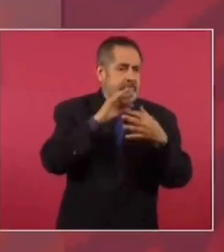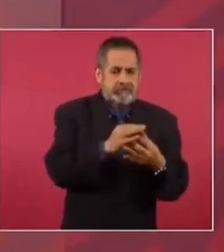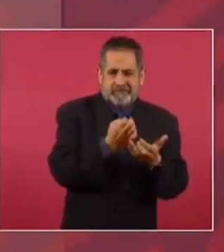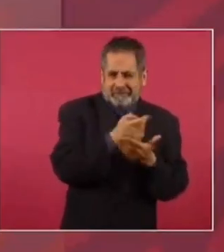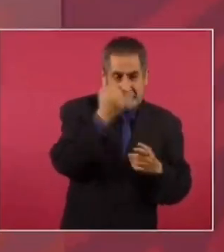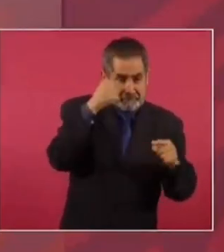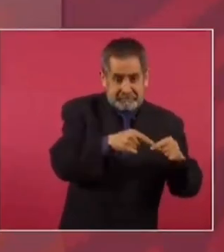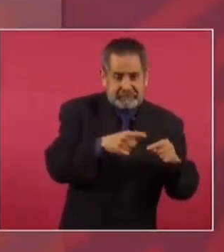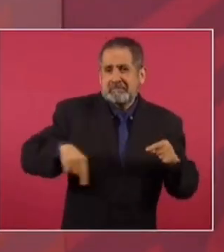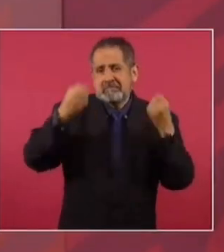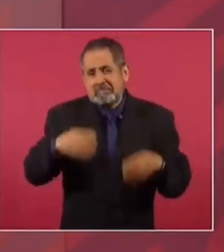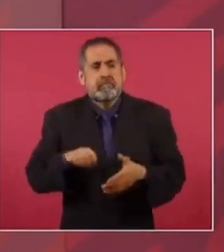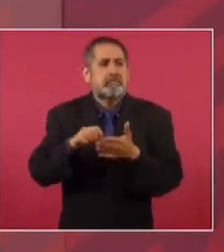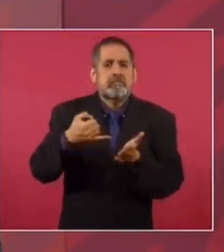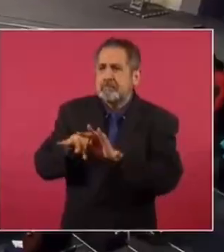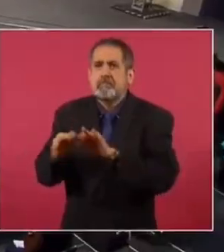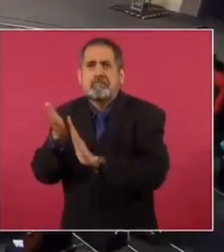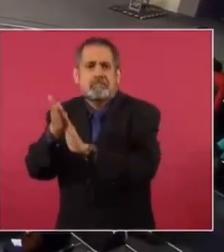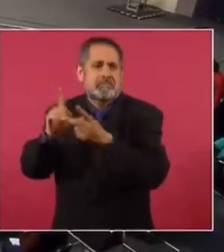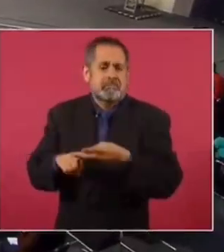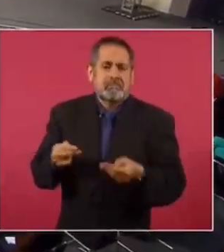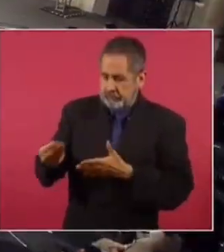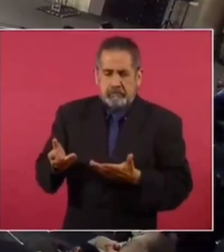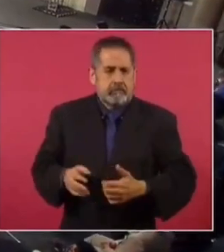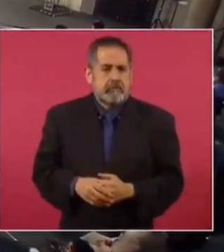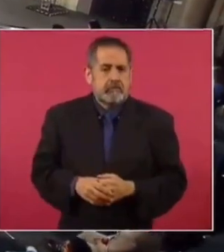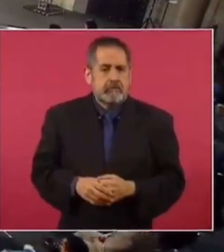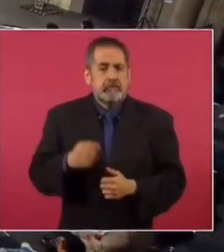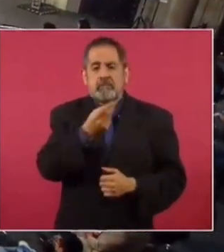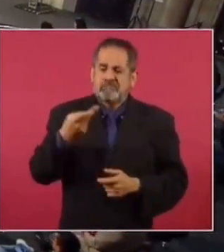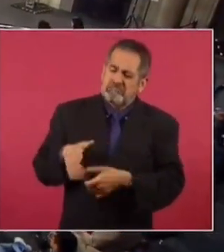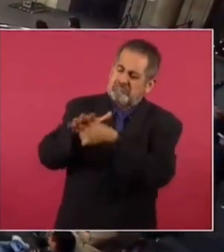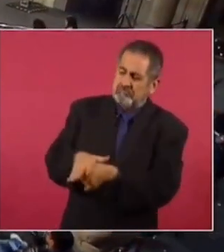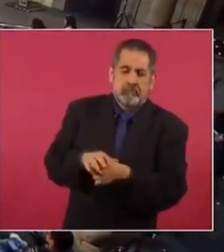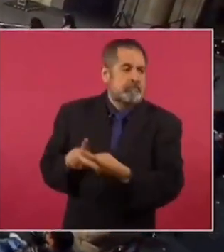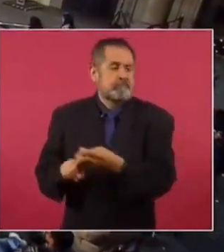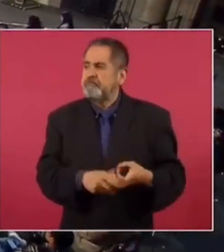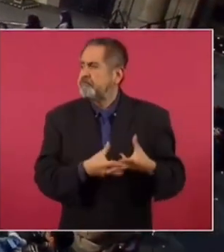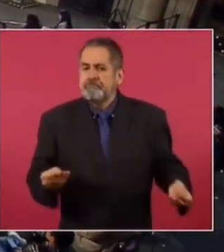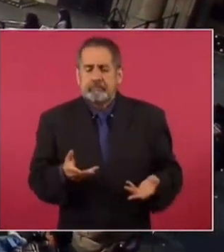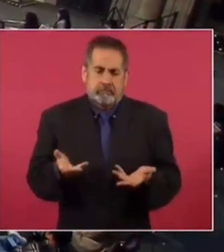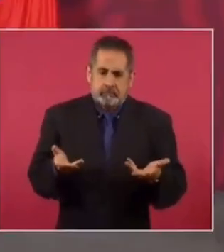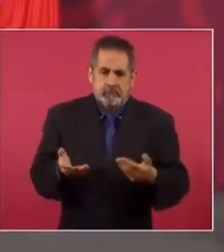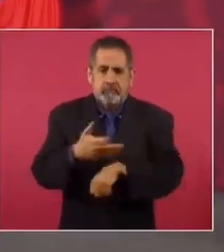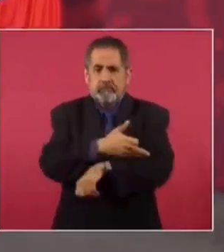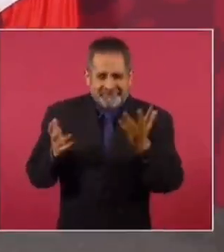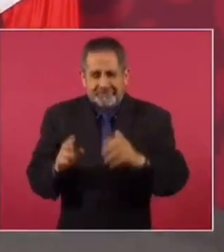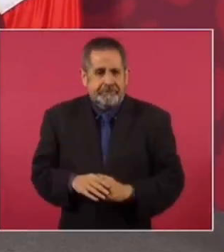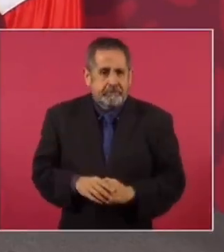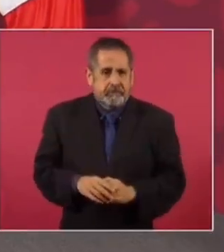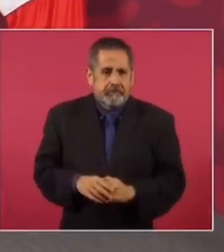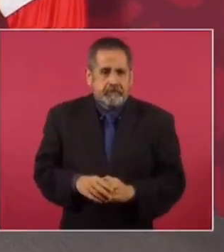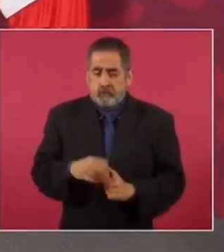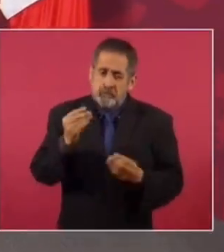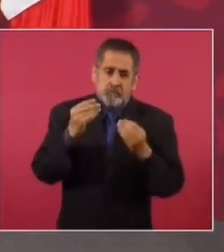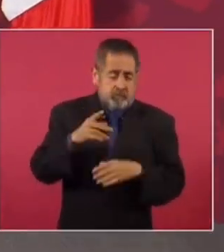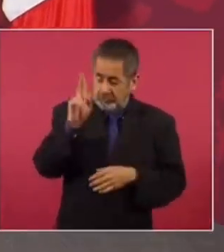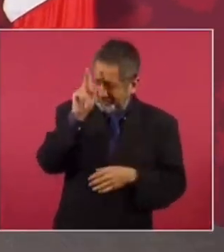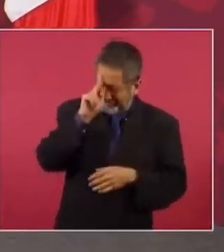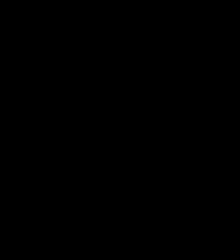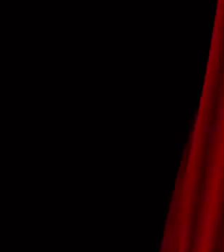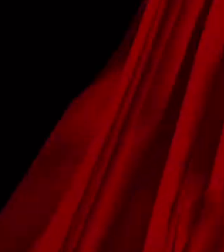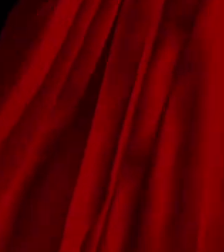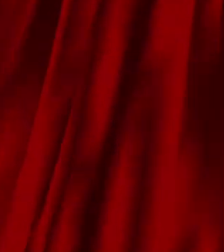neoliberal. Campesinos, obreros, comerciantes, quienes fueron reprimidos, desaparecidos, familiares de víctimas. Es que fue toda una